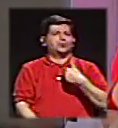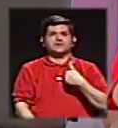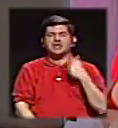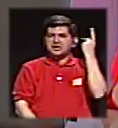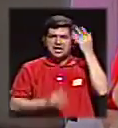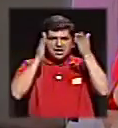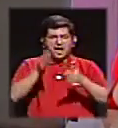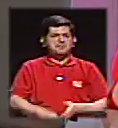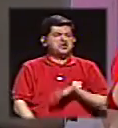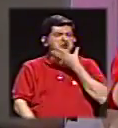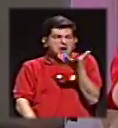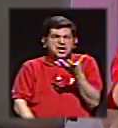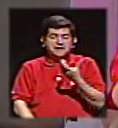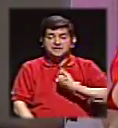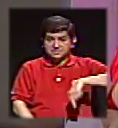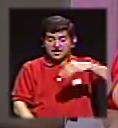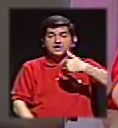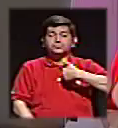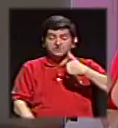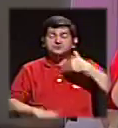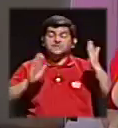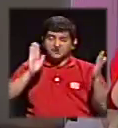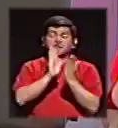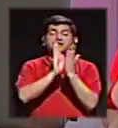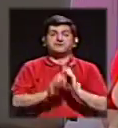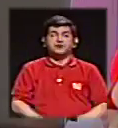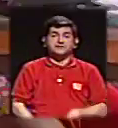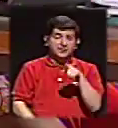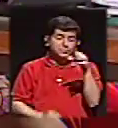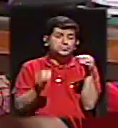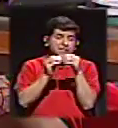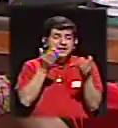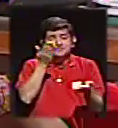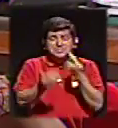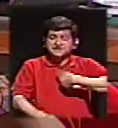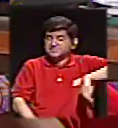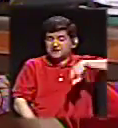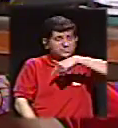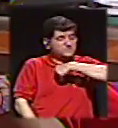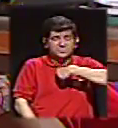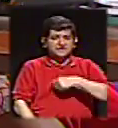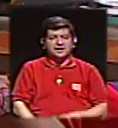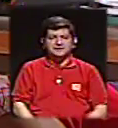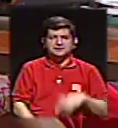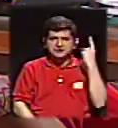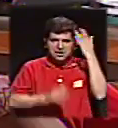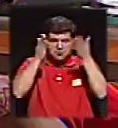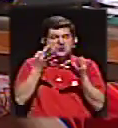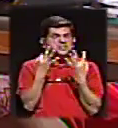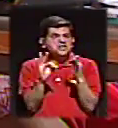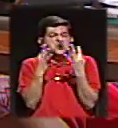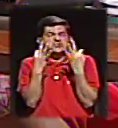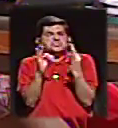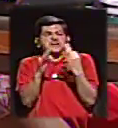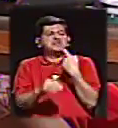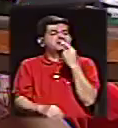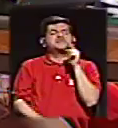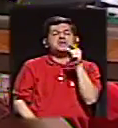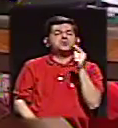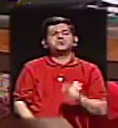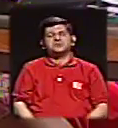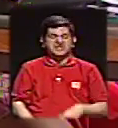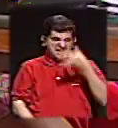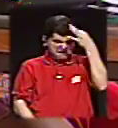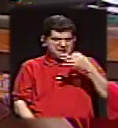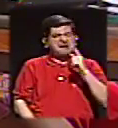político gritón que nos tocó, ¿verdad? A ustedes más que a de nosotras, los políticos que pretendían decir, ¿y usted